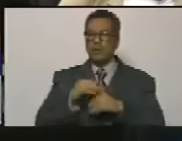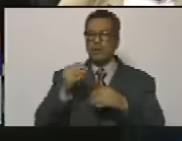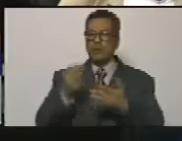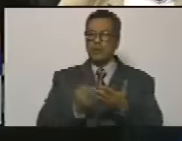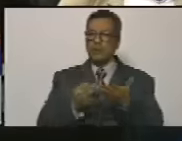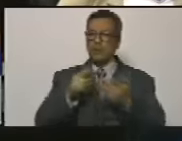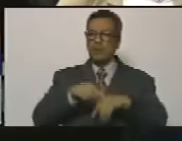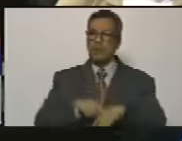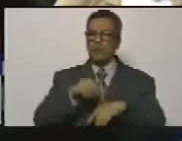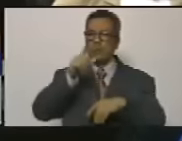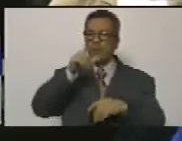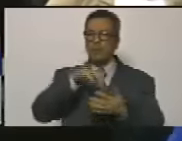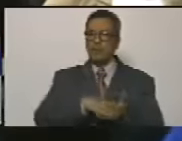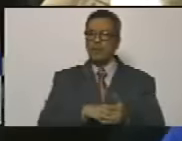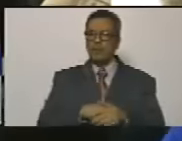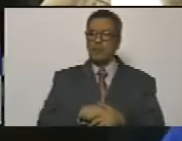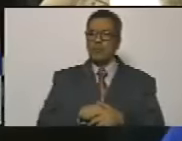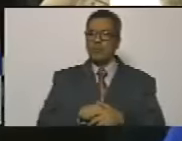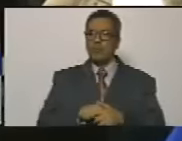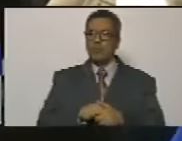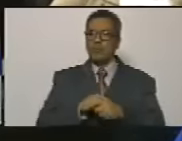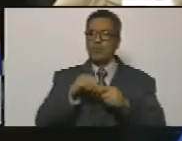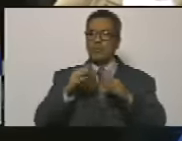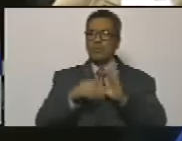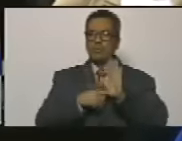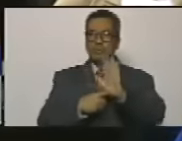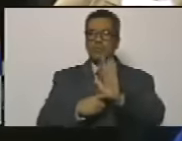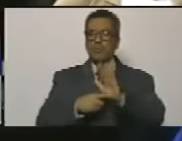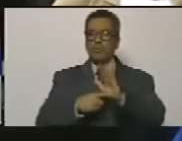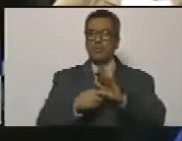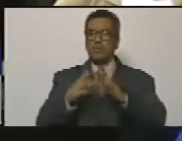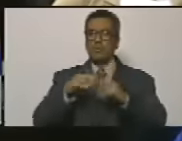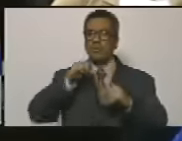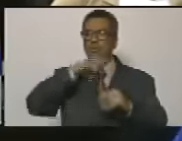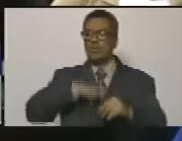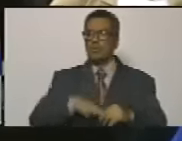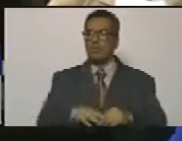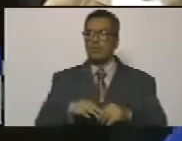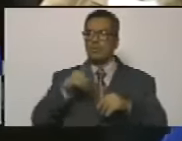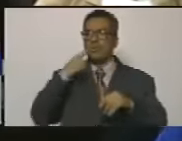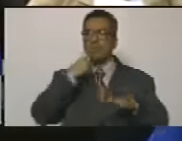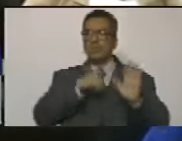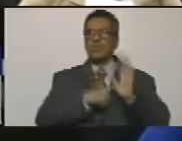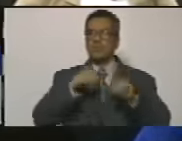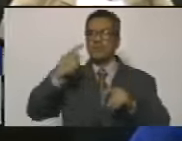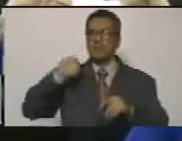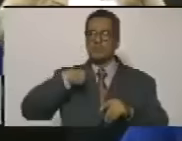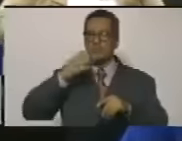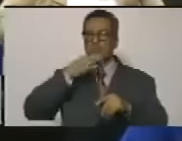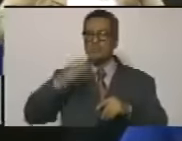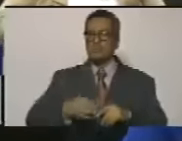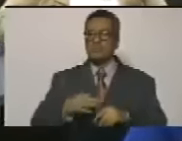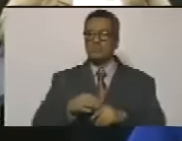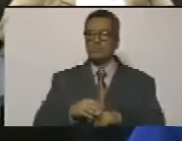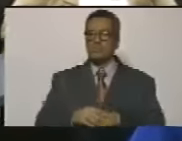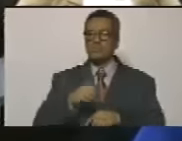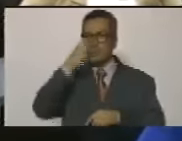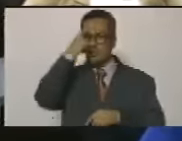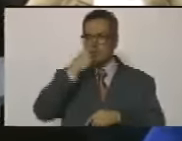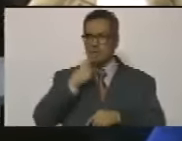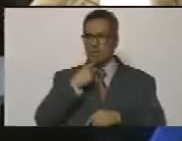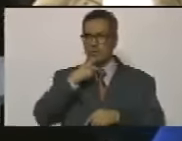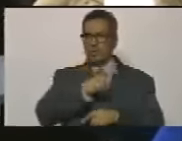decir cuenta ante la historia ante el país si quieren ser verdaderamente serios